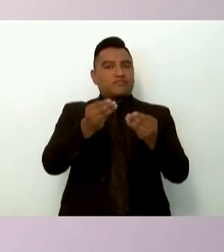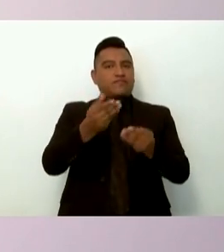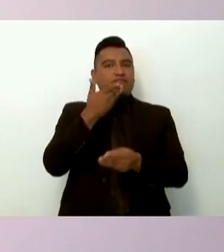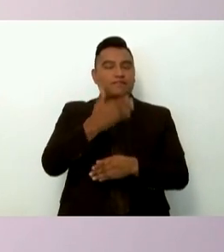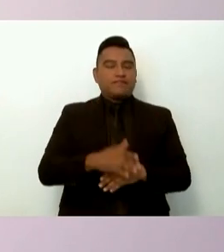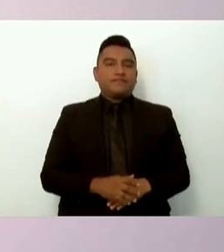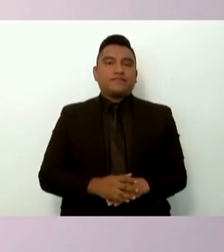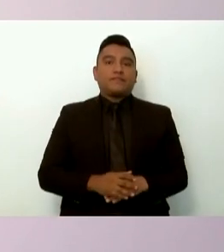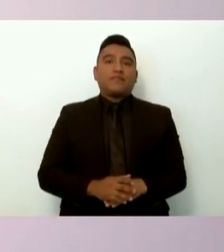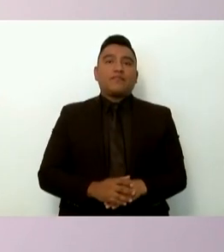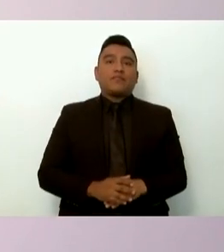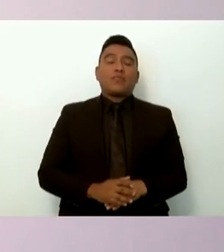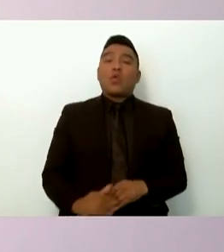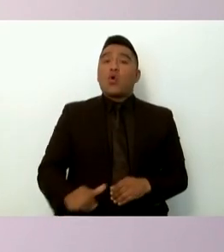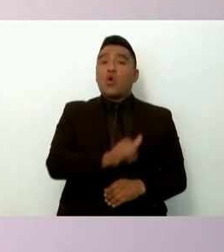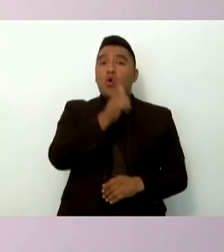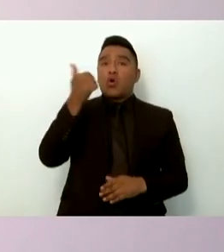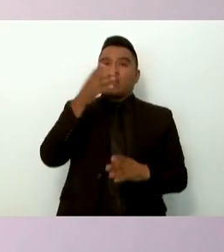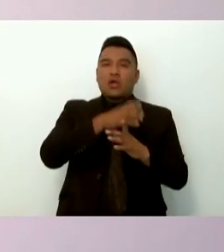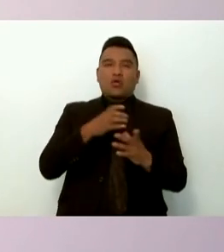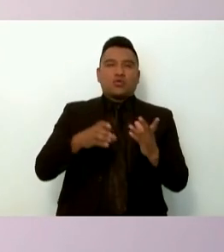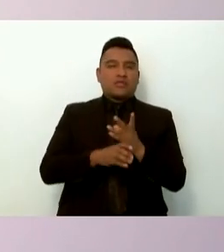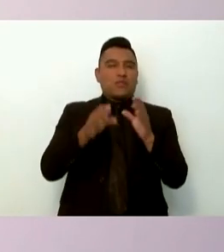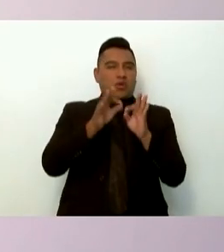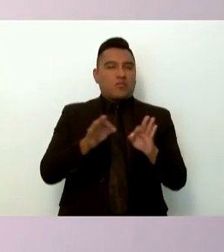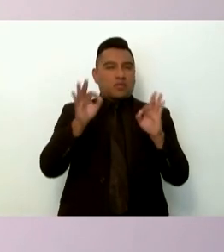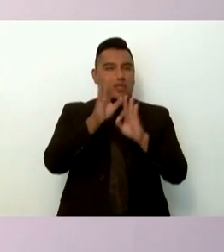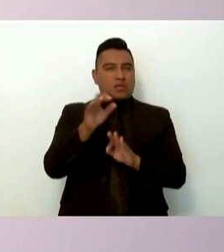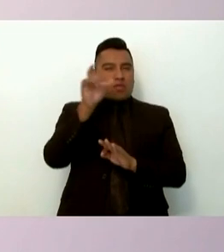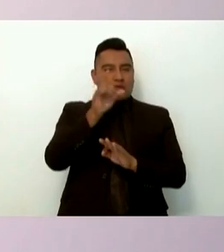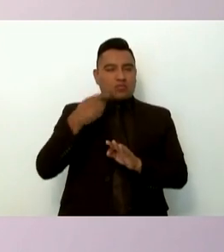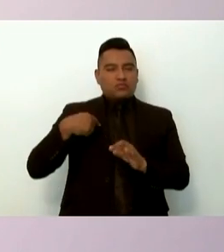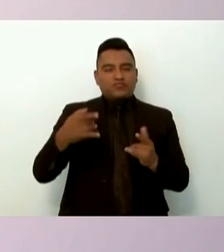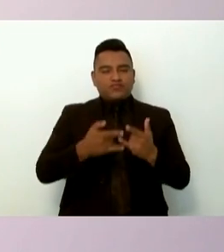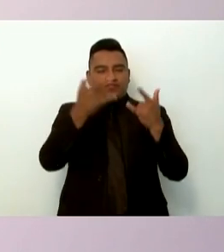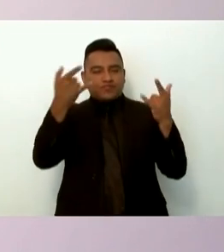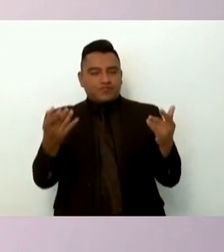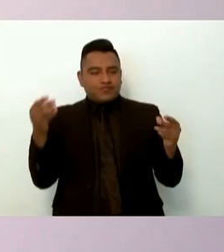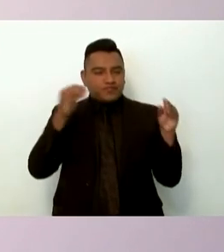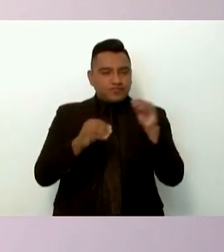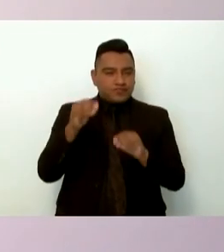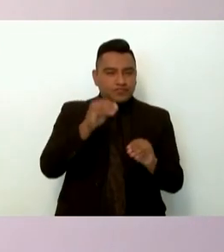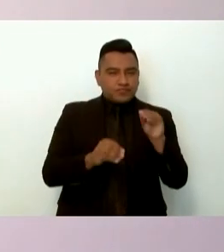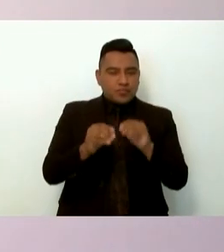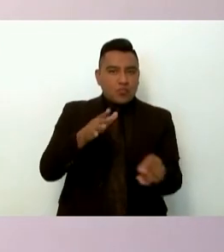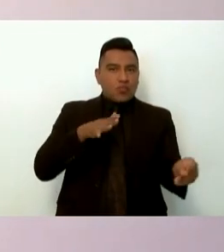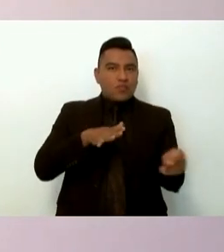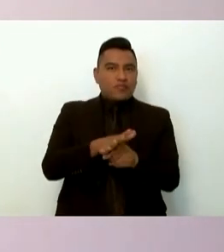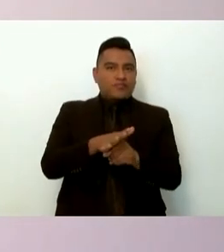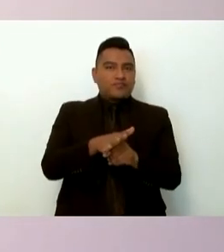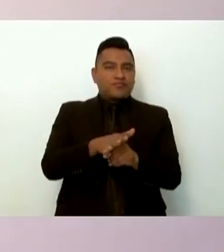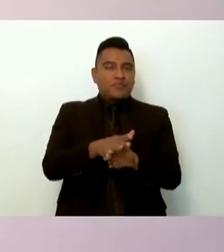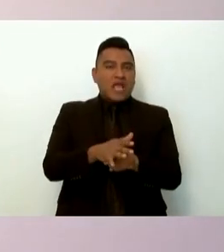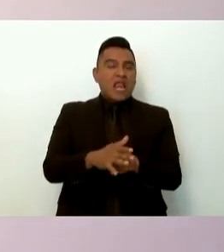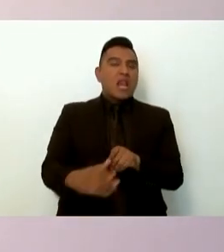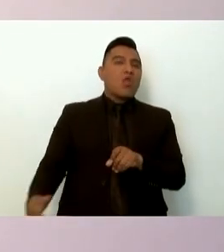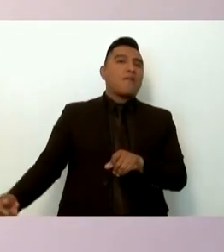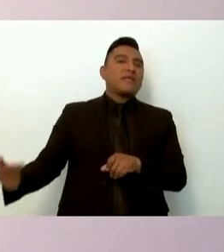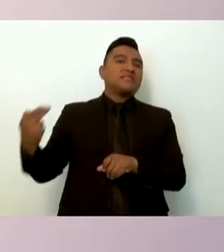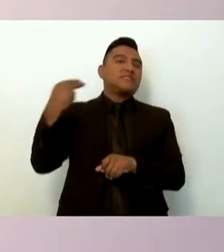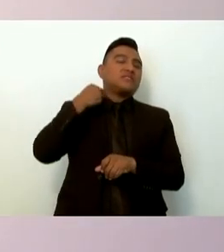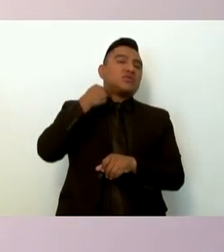Otro de los aspectos importantes en la reconstrucción de los hechos es el homicidio de Julio César Mondragón Fuentes,